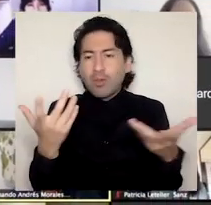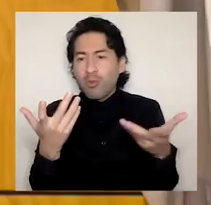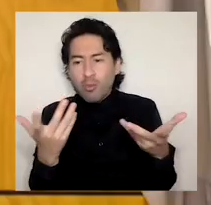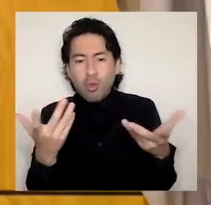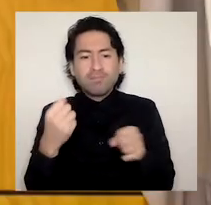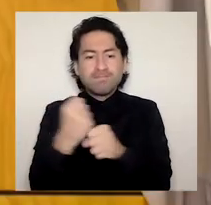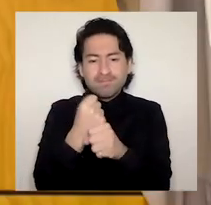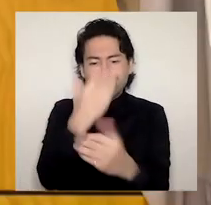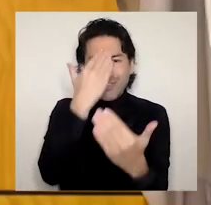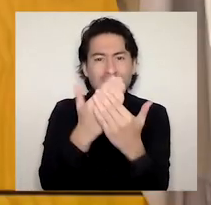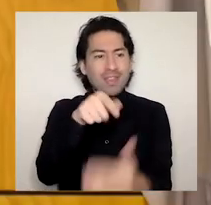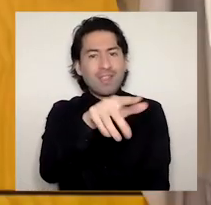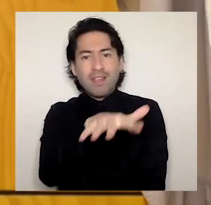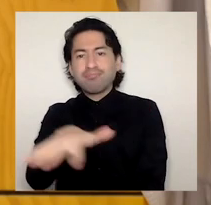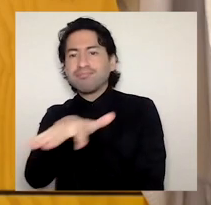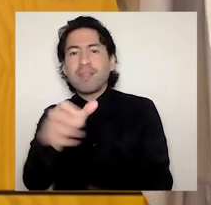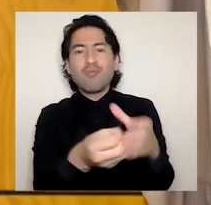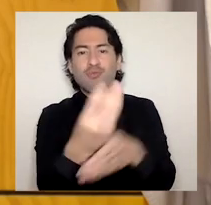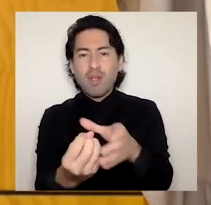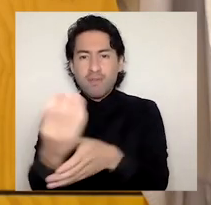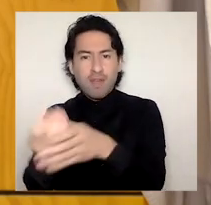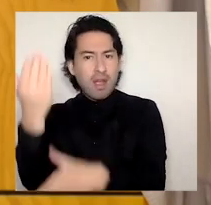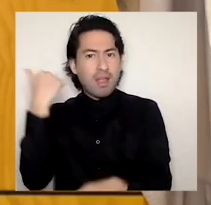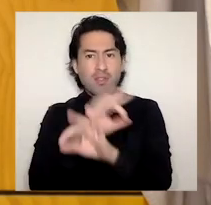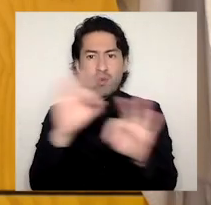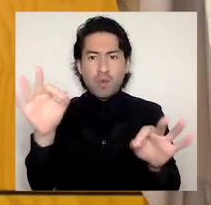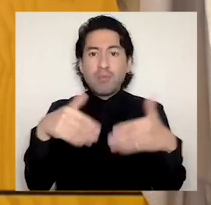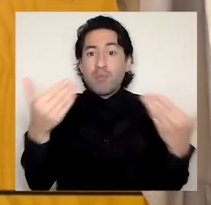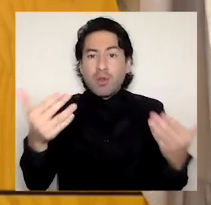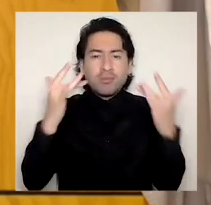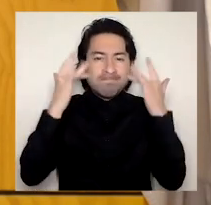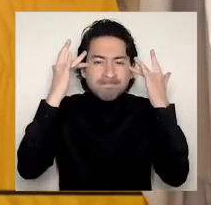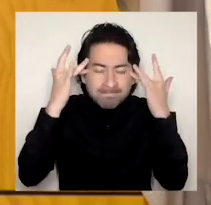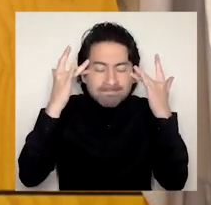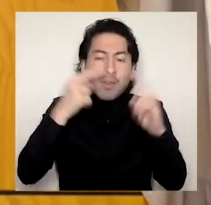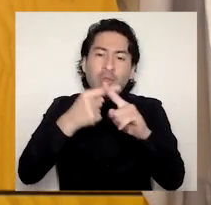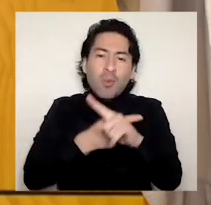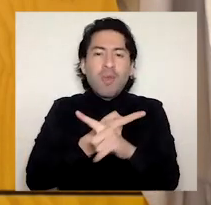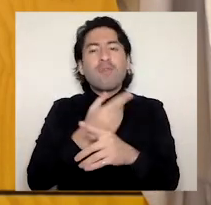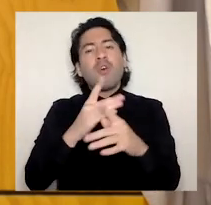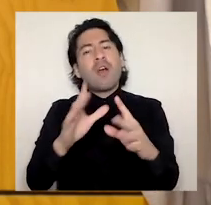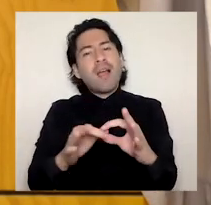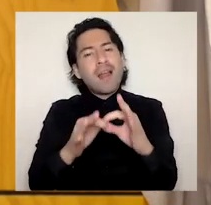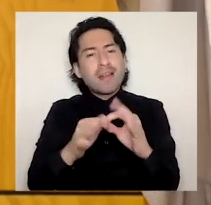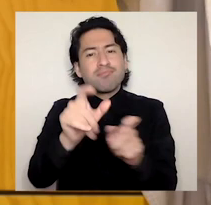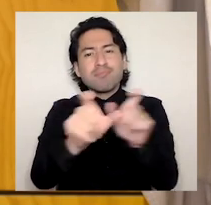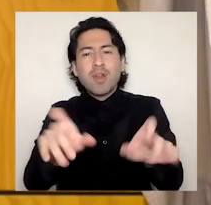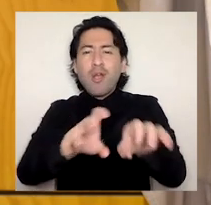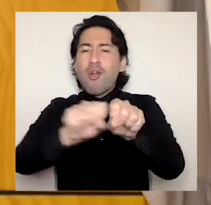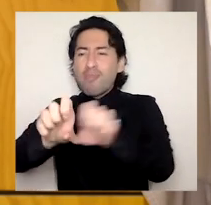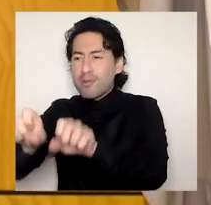Por esta razón, nos alegramos de poder contar nuevamente con el compromiso y las capacidades humanas